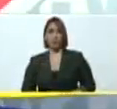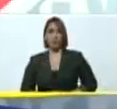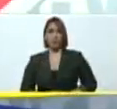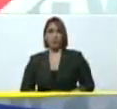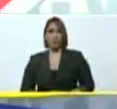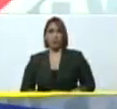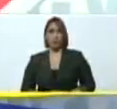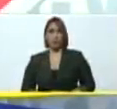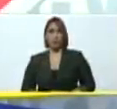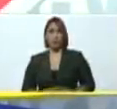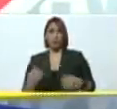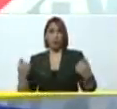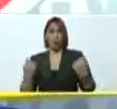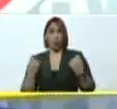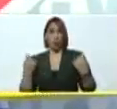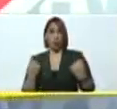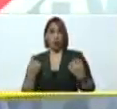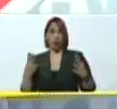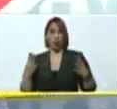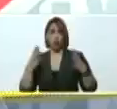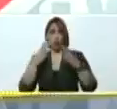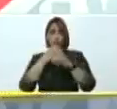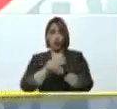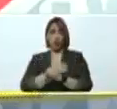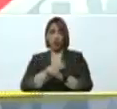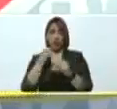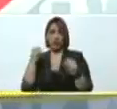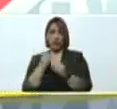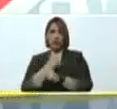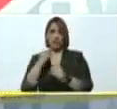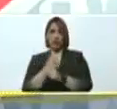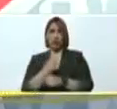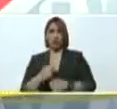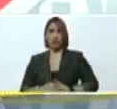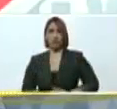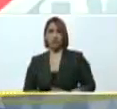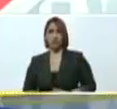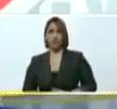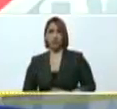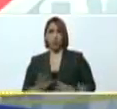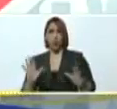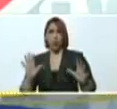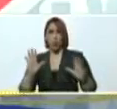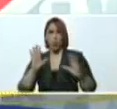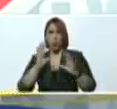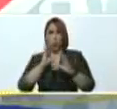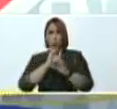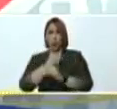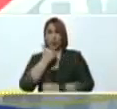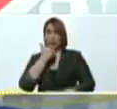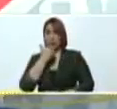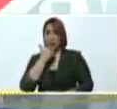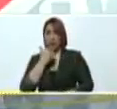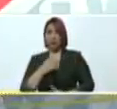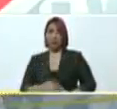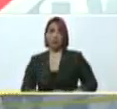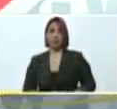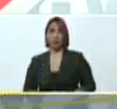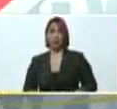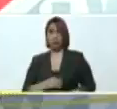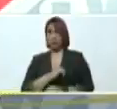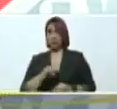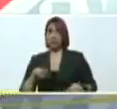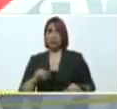excelente. Esta jornada nocturna de trabajo. Está oscureciendo temprano, casi a un cuarto para las seis ya estaba